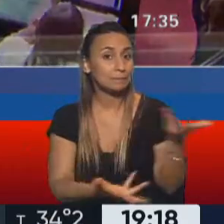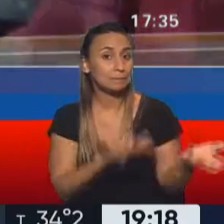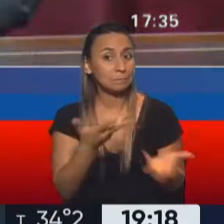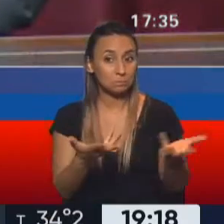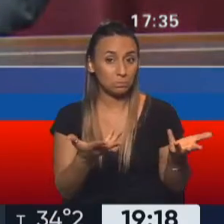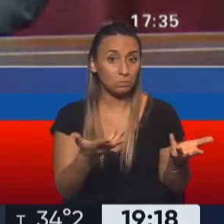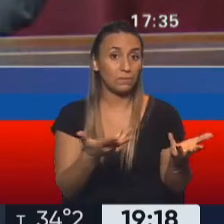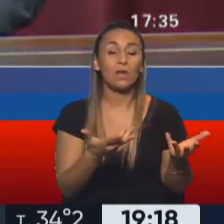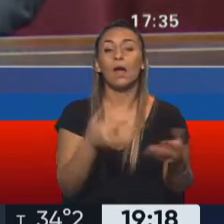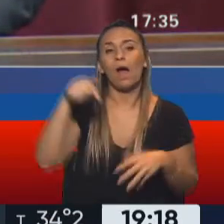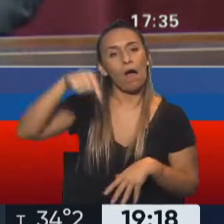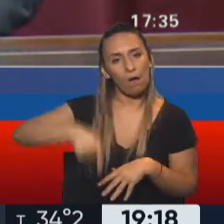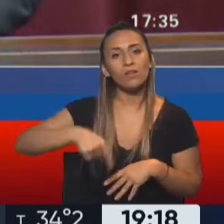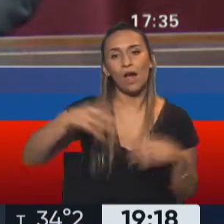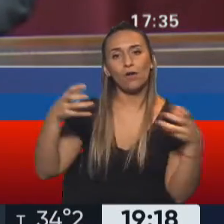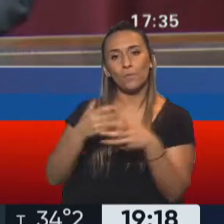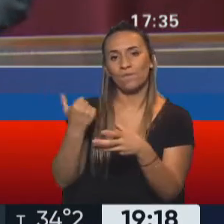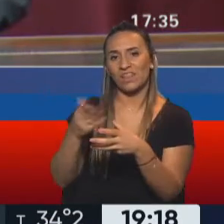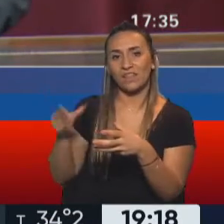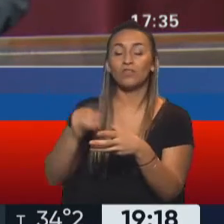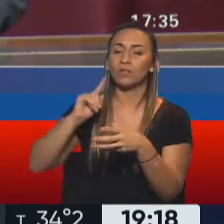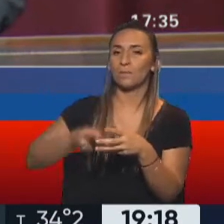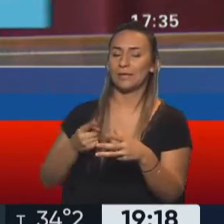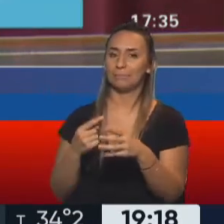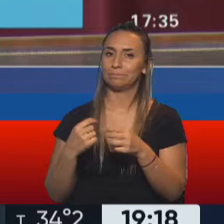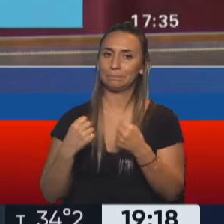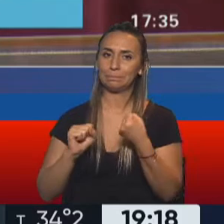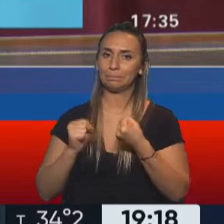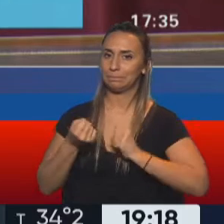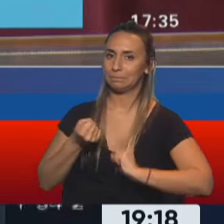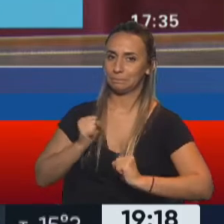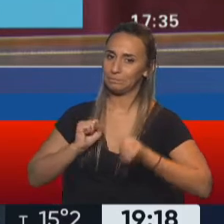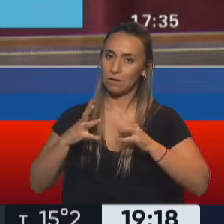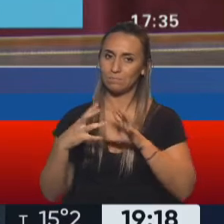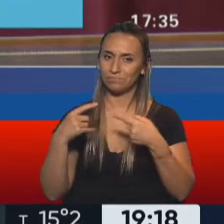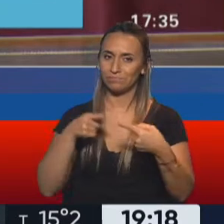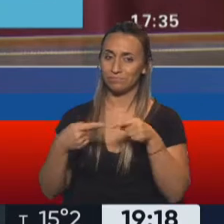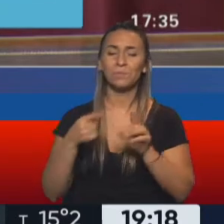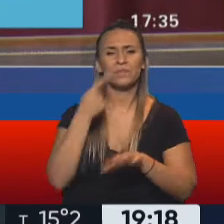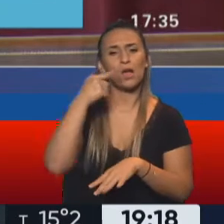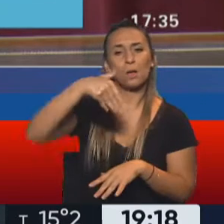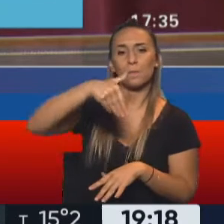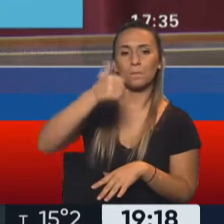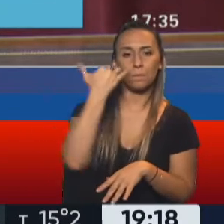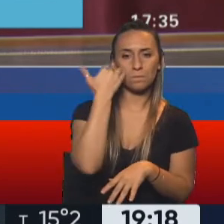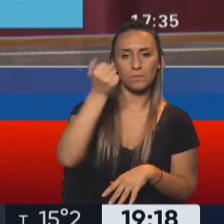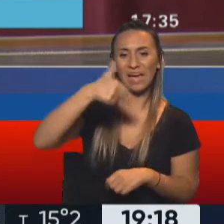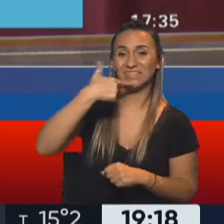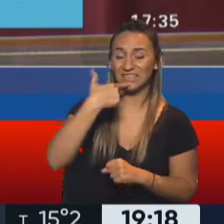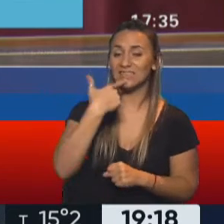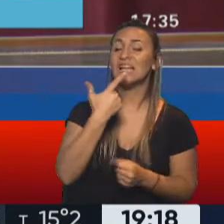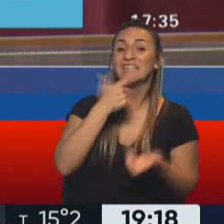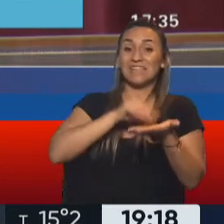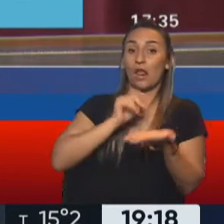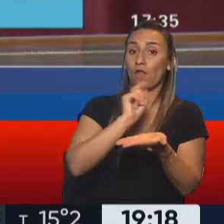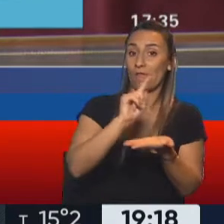tensión en el bloque del Frente de Todos en el Senado de la Nación. Fíjate lo que decía José Mayanz, que es senador por Formosa, pero además es